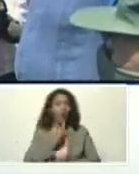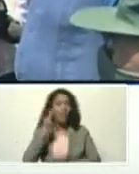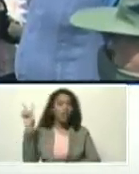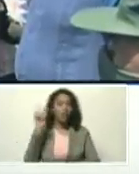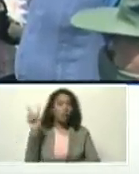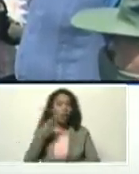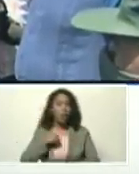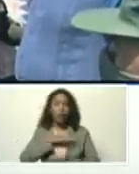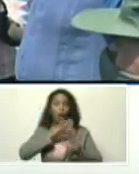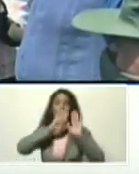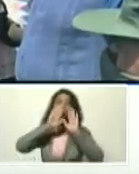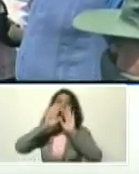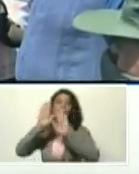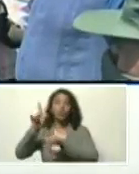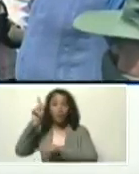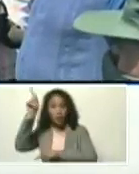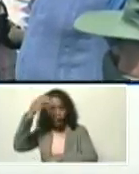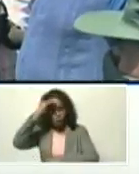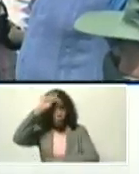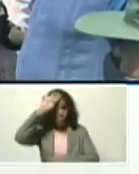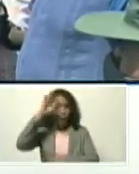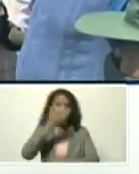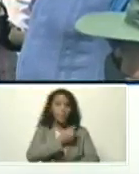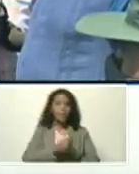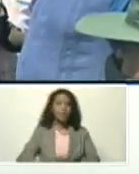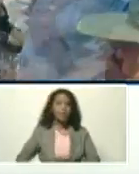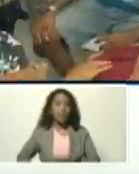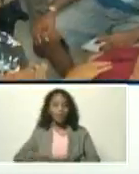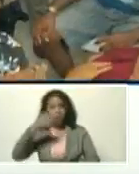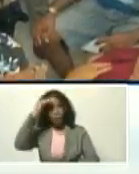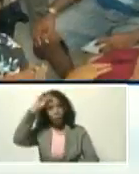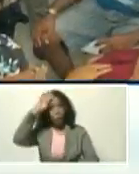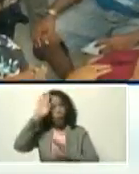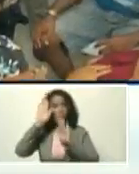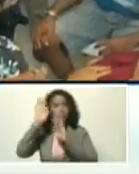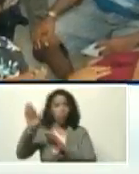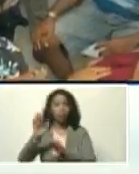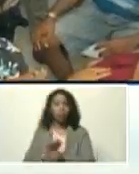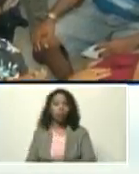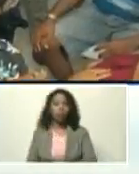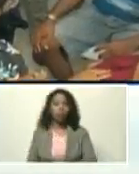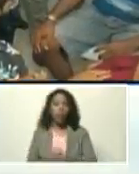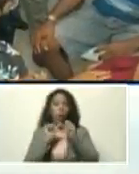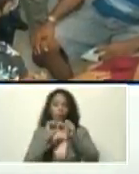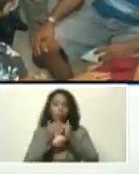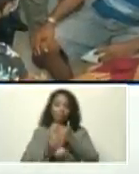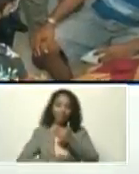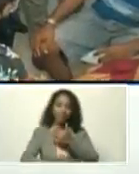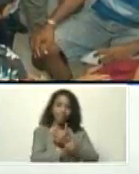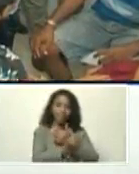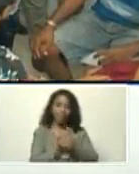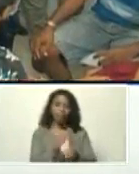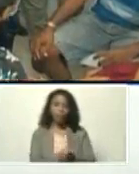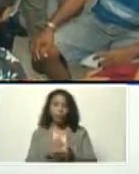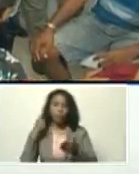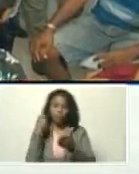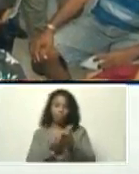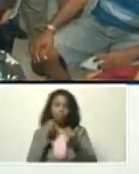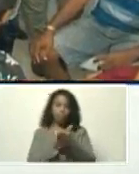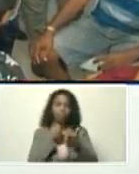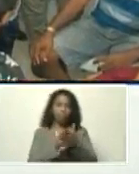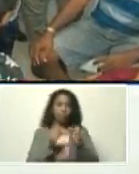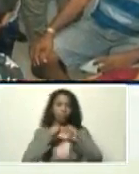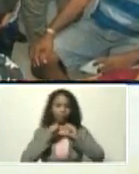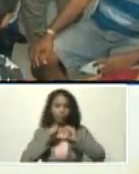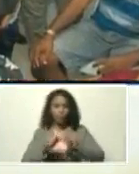Venezuela, nuestro apoyo, a Cuba, al presidente, Díaz Canel, y a seguir adelante, en batalla permanente,